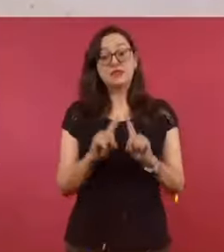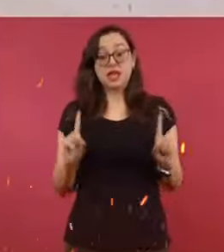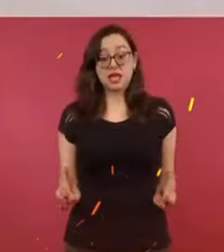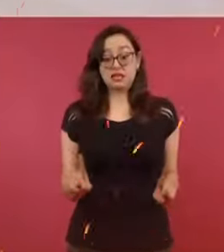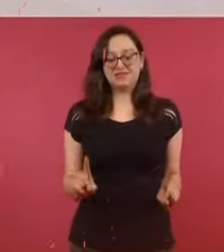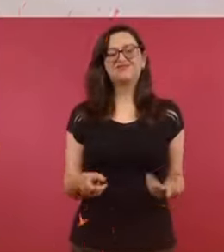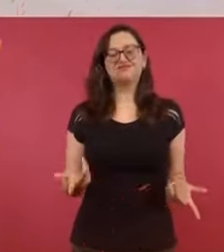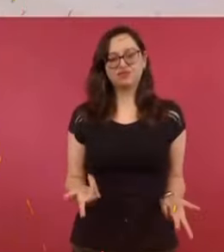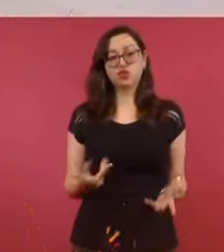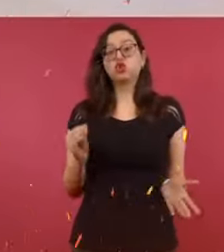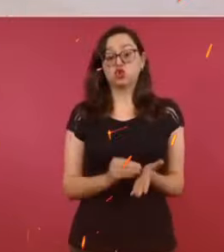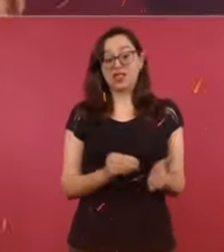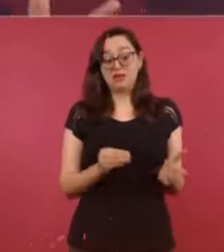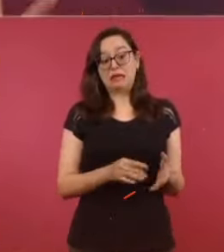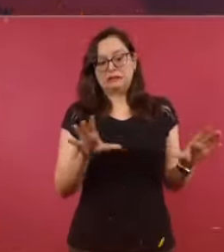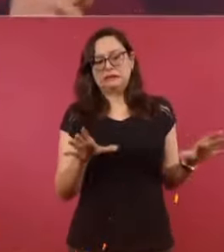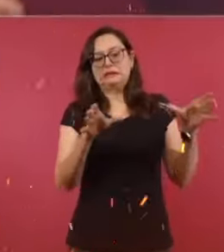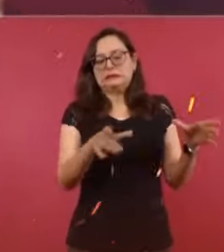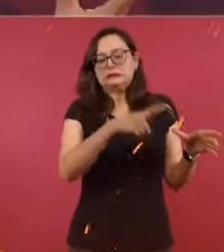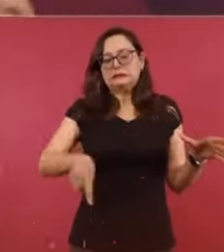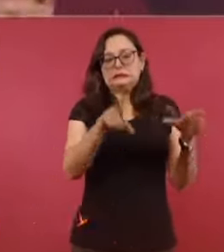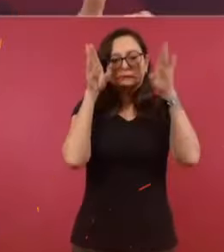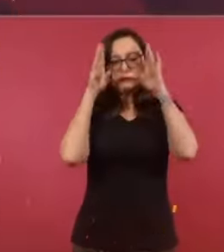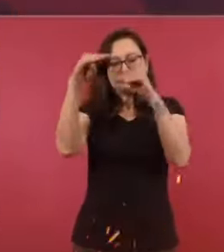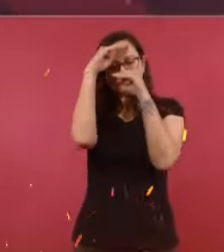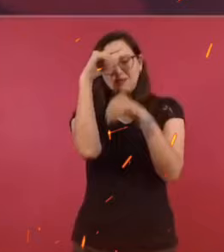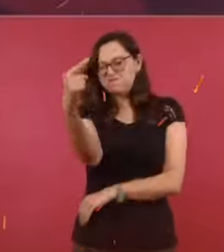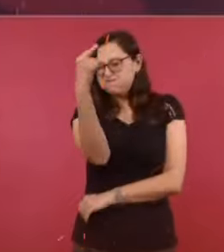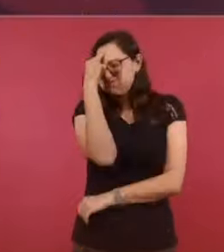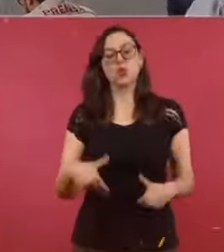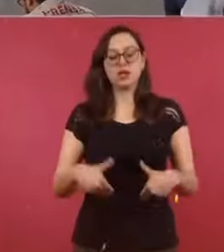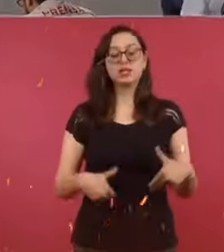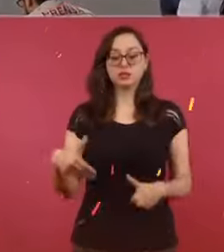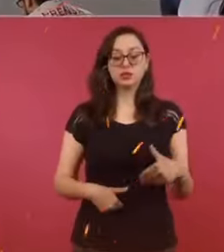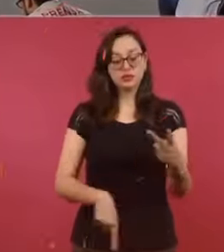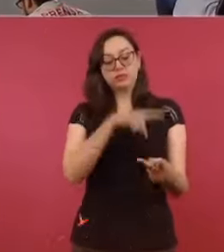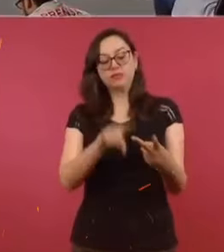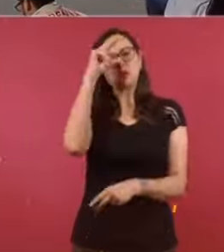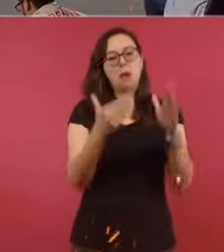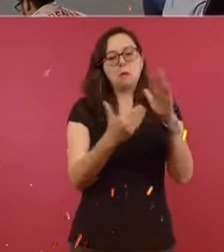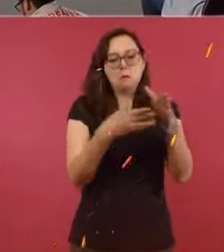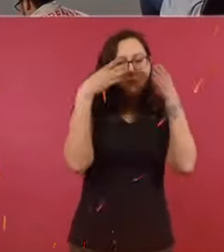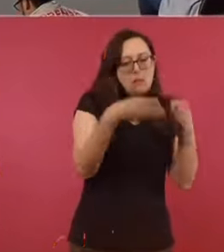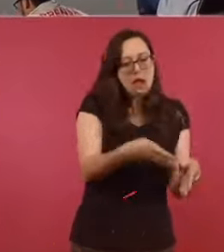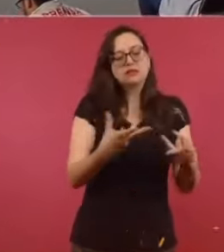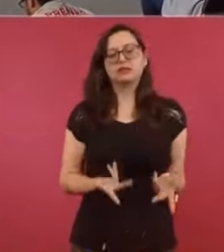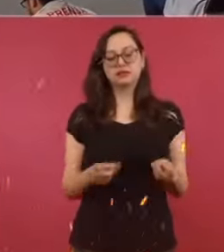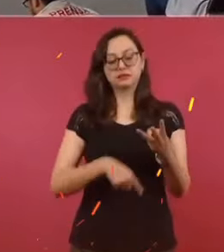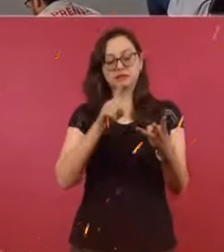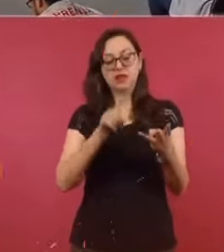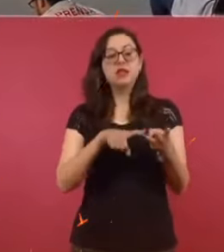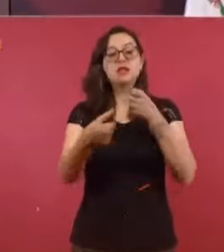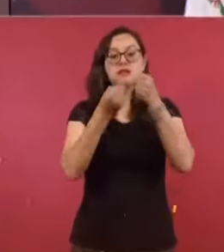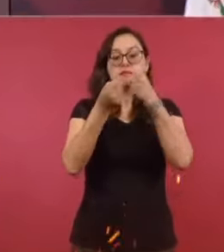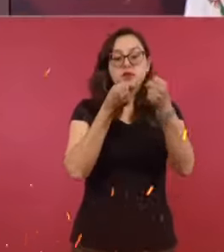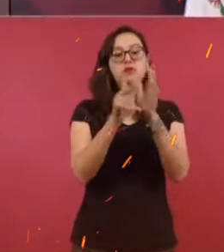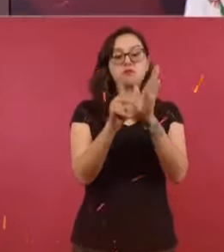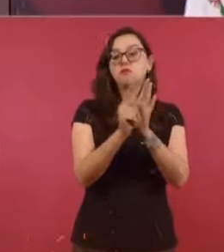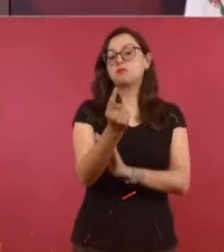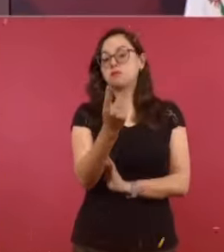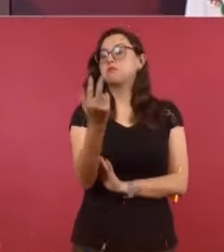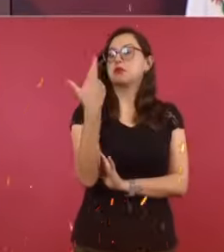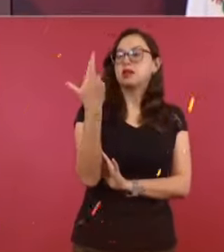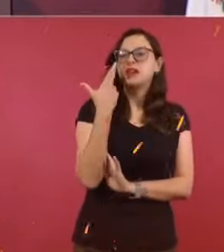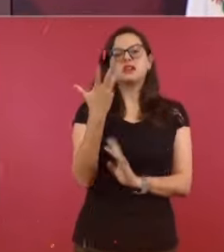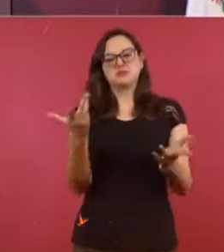que están molestos y los intelectuales orgánicos y medios de información, manipulación. Y algunos